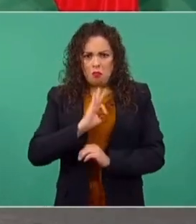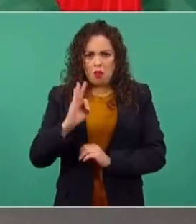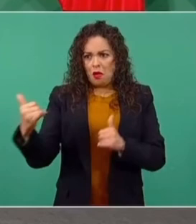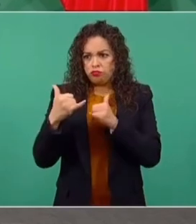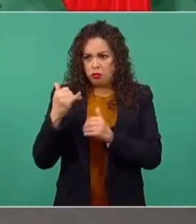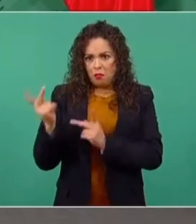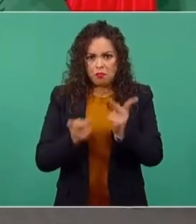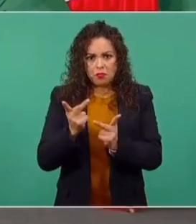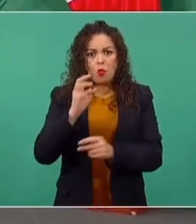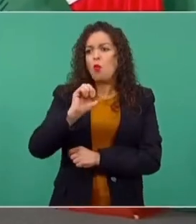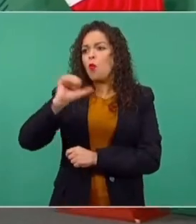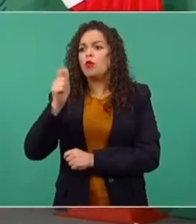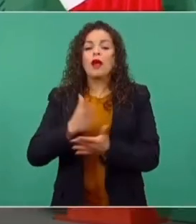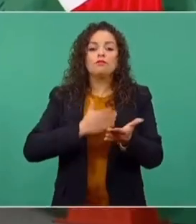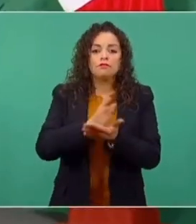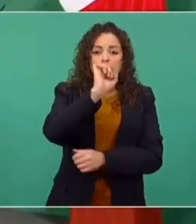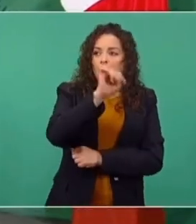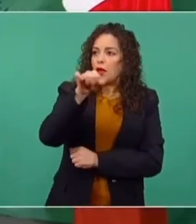domiciliaria.